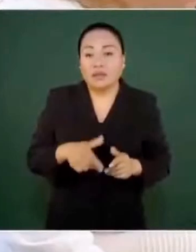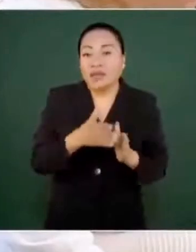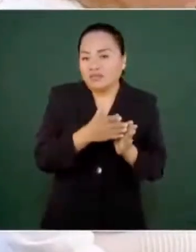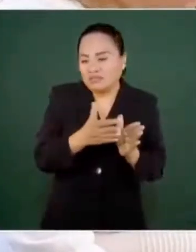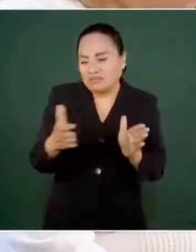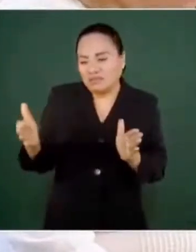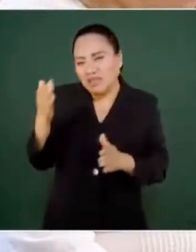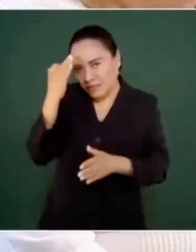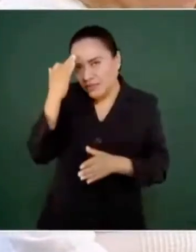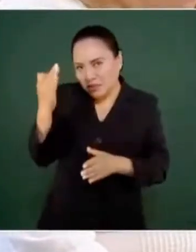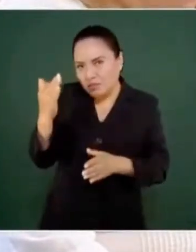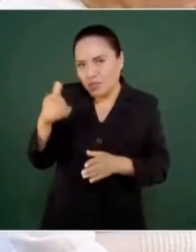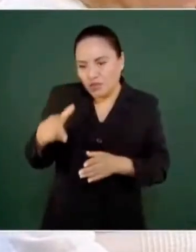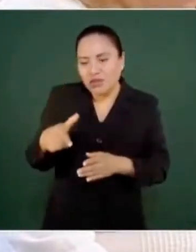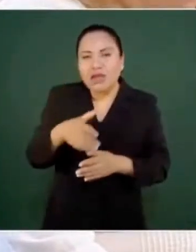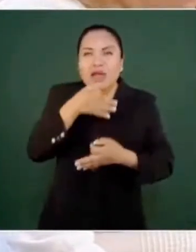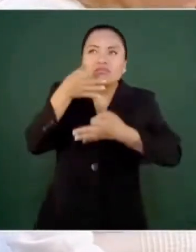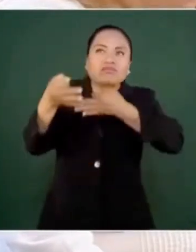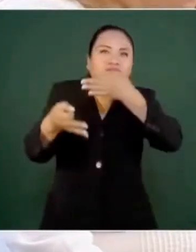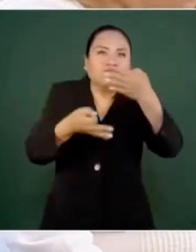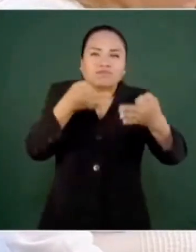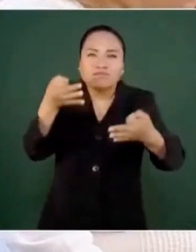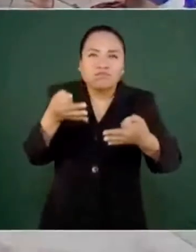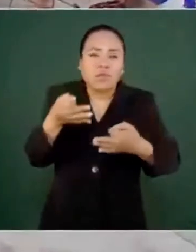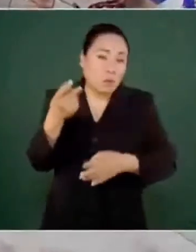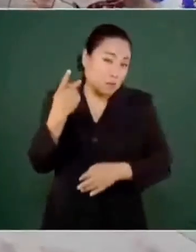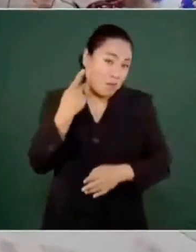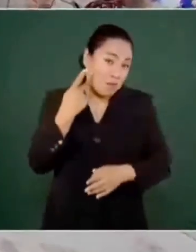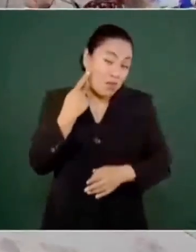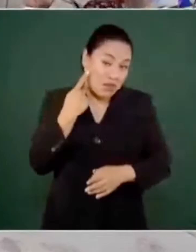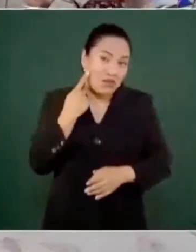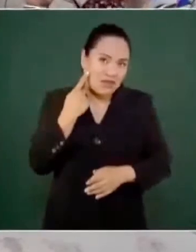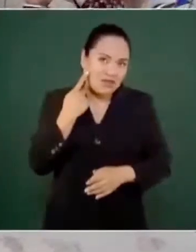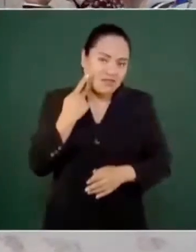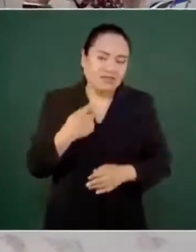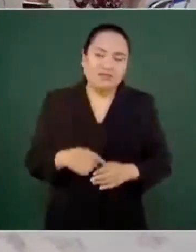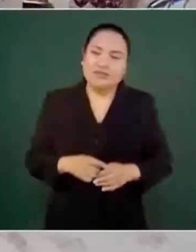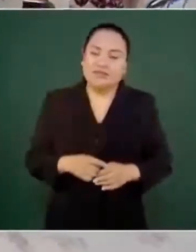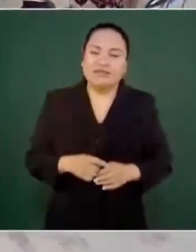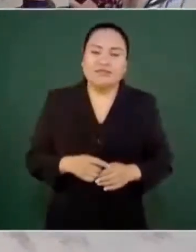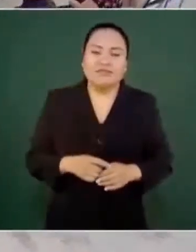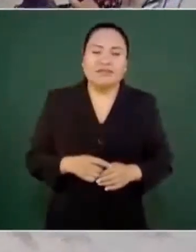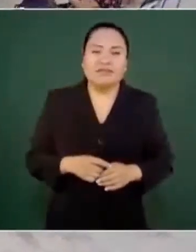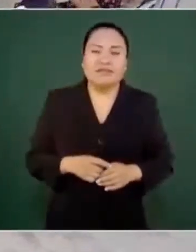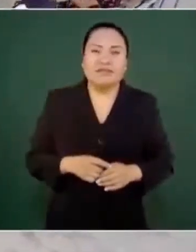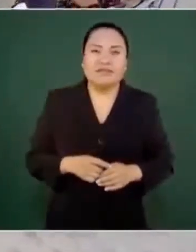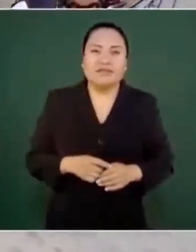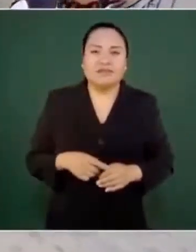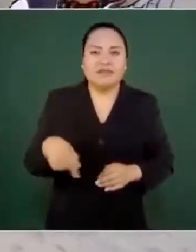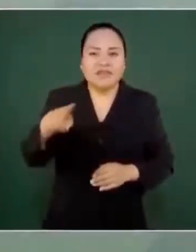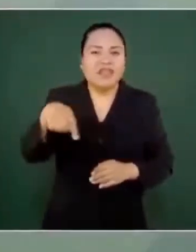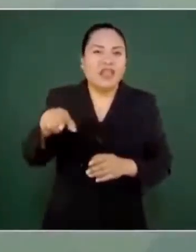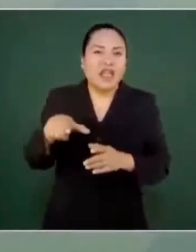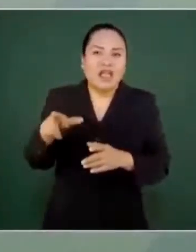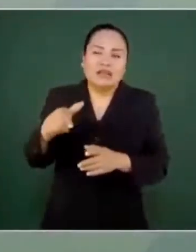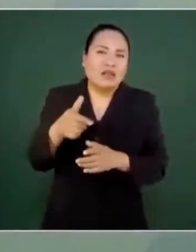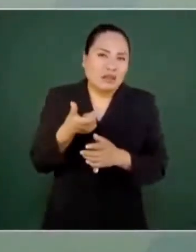electoral, pues son muy jugosos